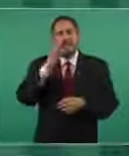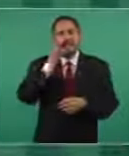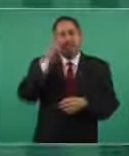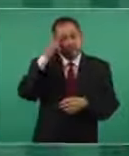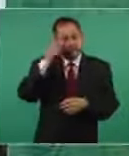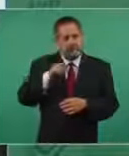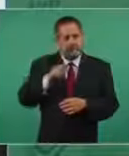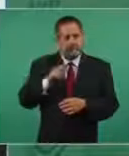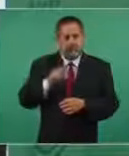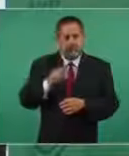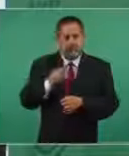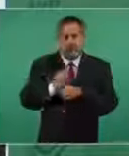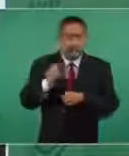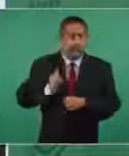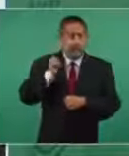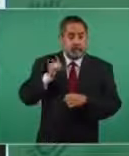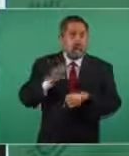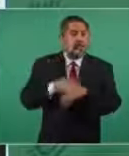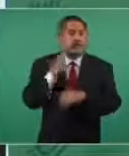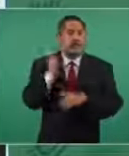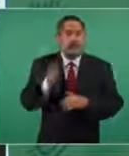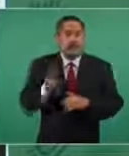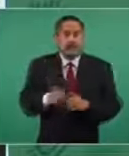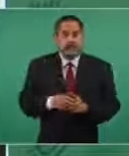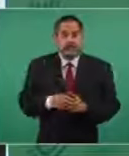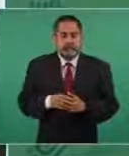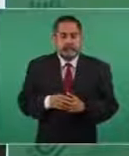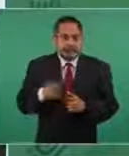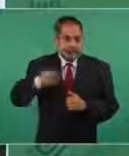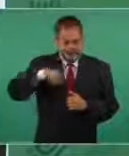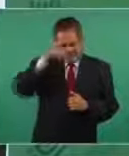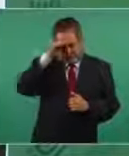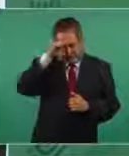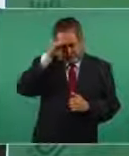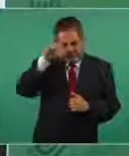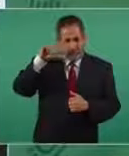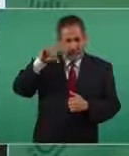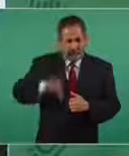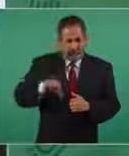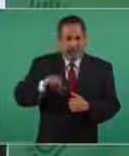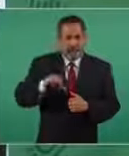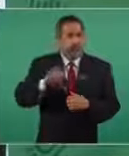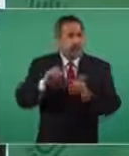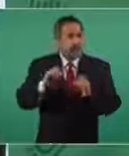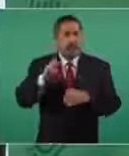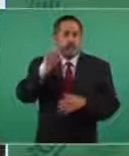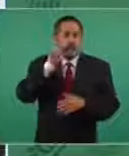Hay que aprovechar porque estamos pensando que sea hoy y mañana.